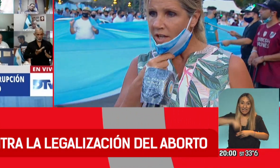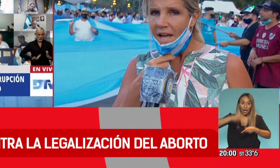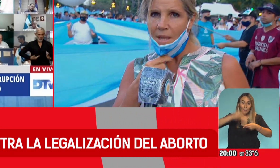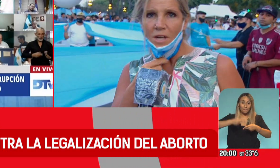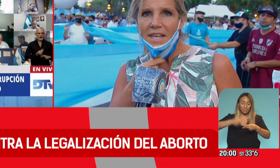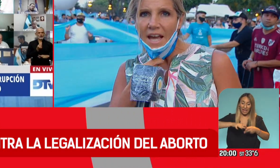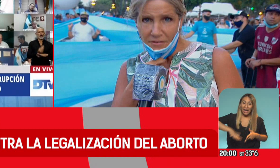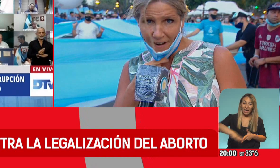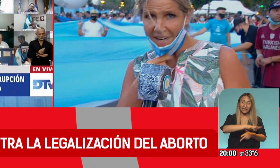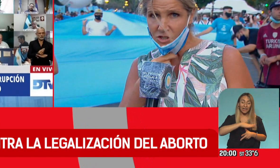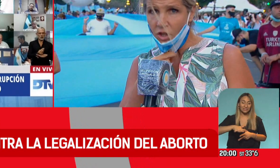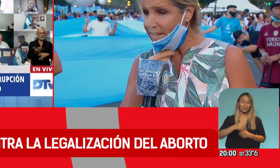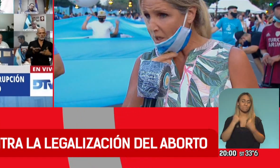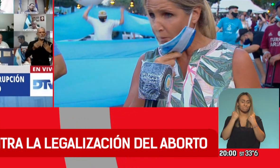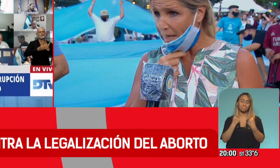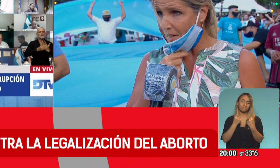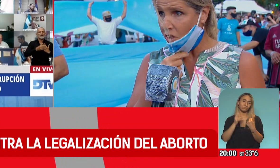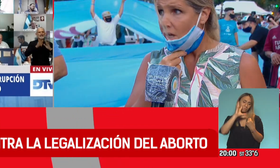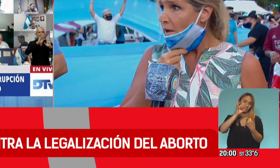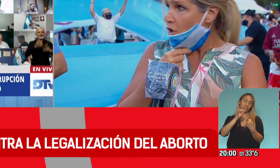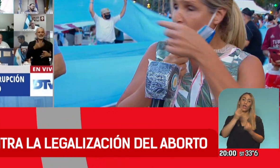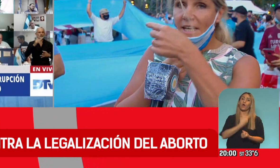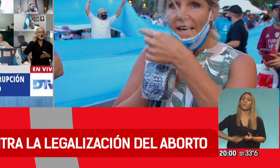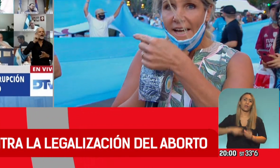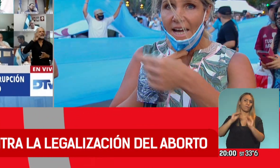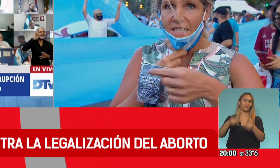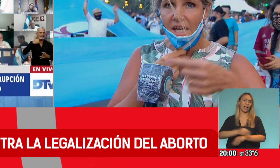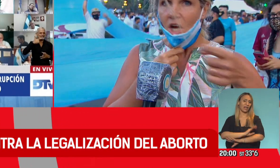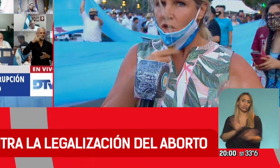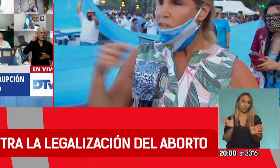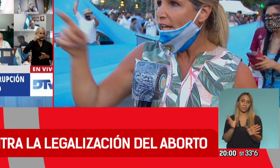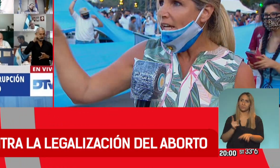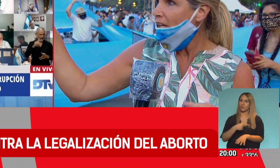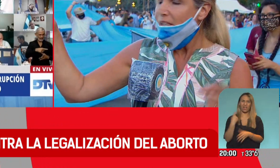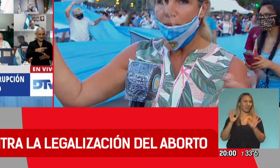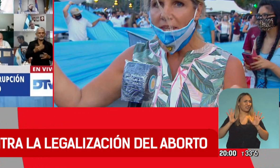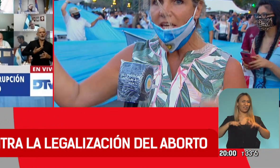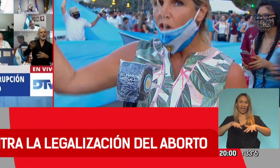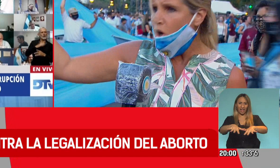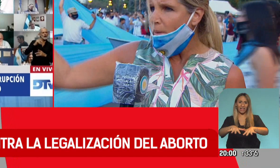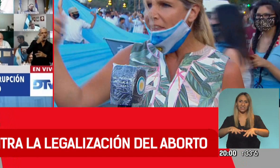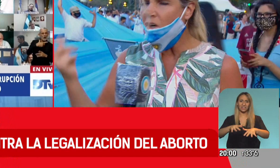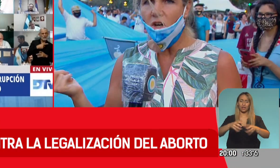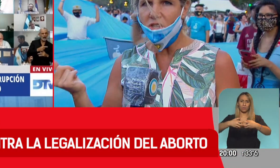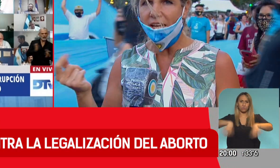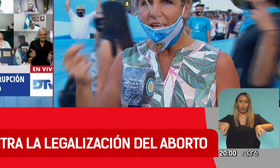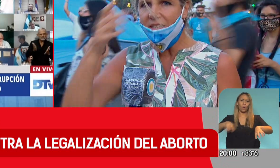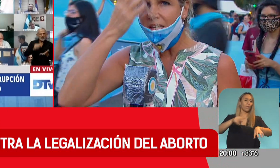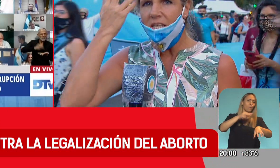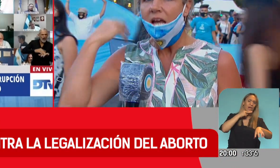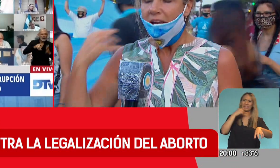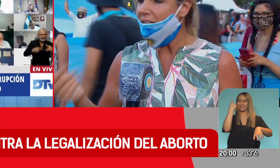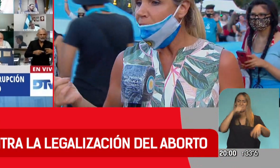como hoy demuestra el fracaso de este gobierno. Nos tiene en la calle, nos tiene divididos los verdes con los